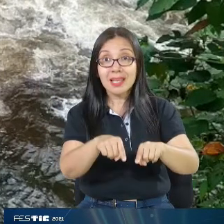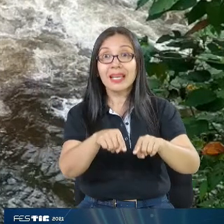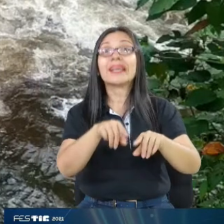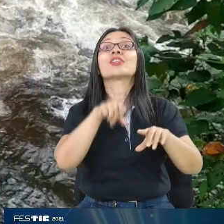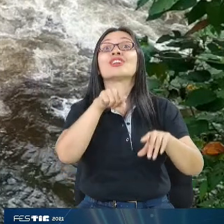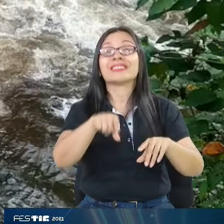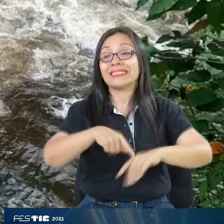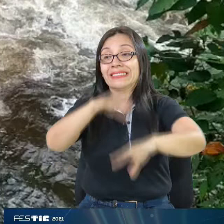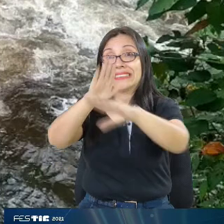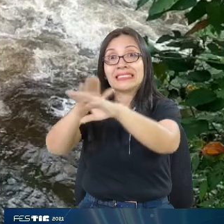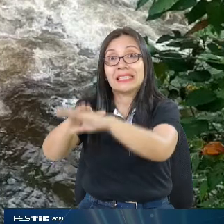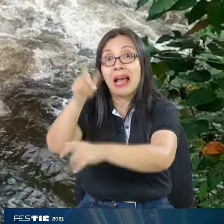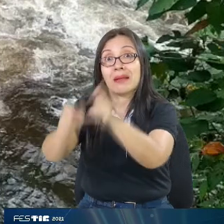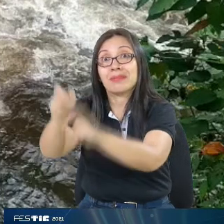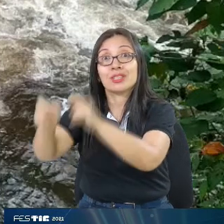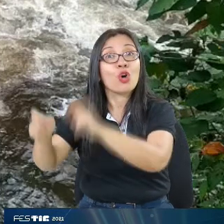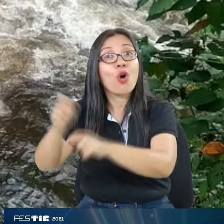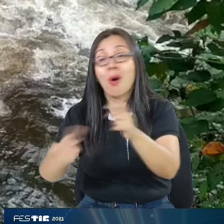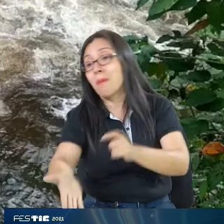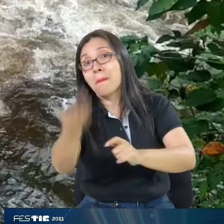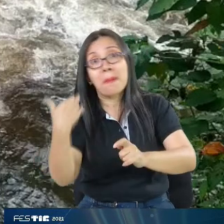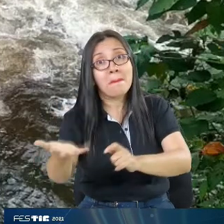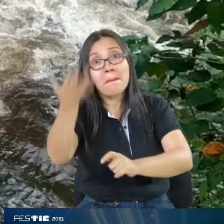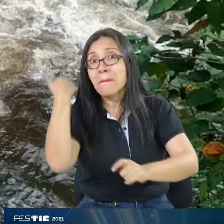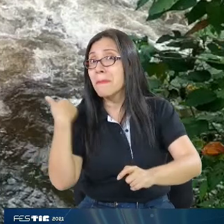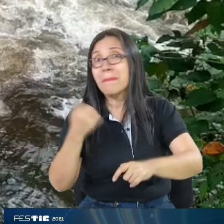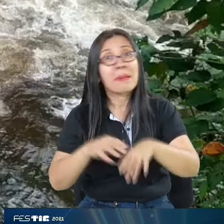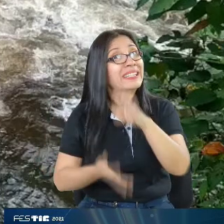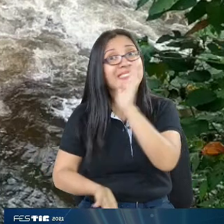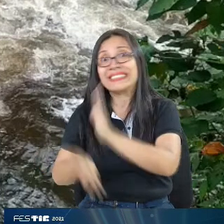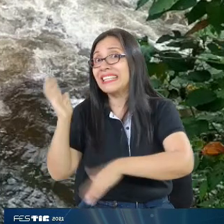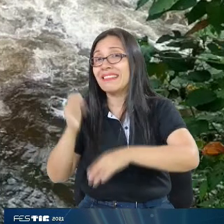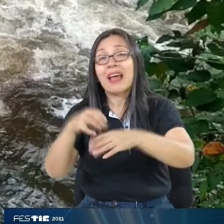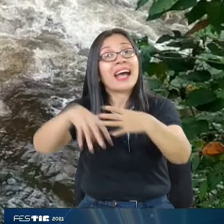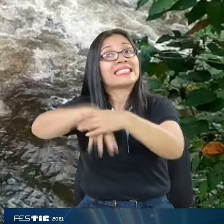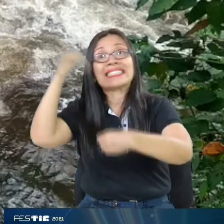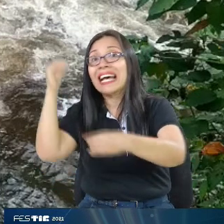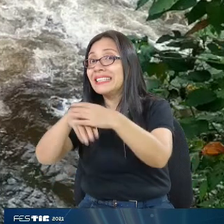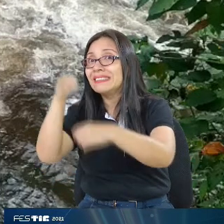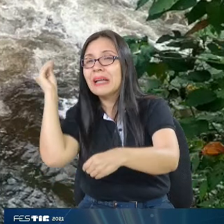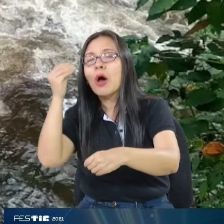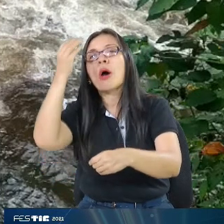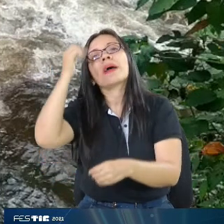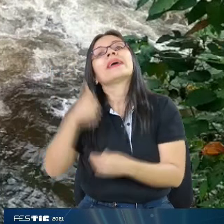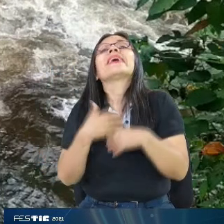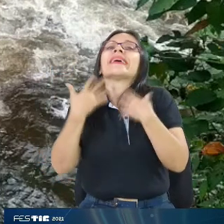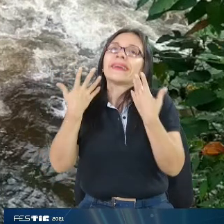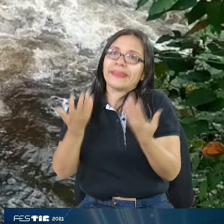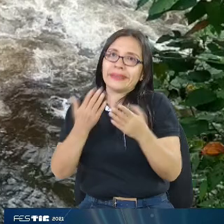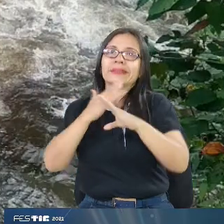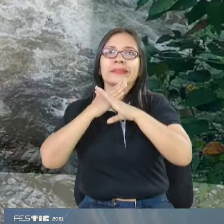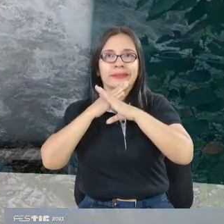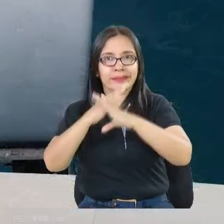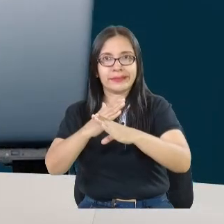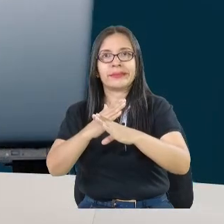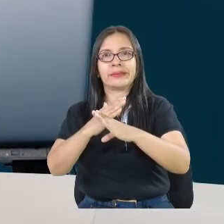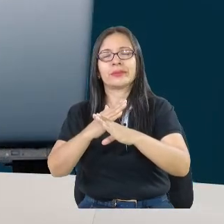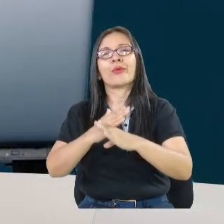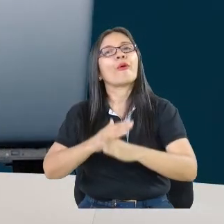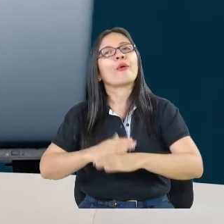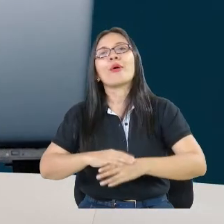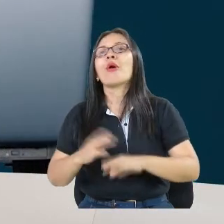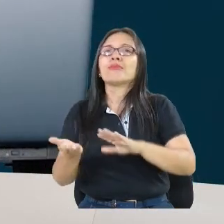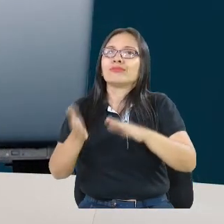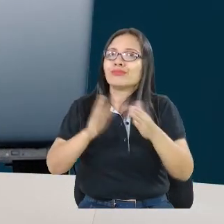evacuación de los bañistas. Y esto, pues, permitió que no tuviéramos ningún accidente ni que se perdiera ninguna vida.